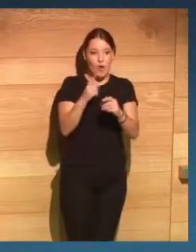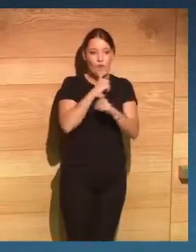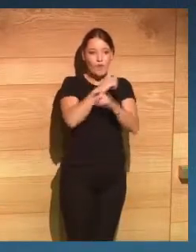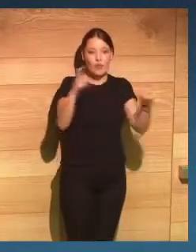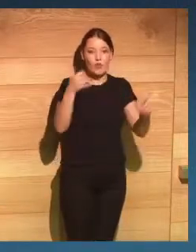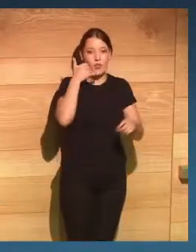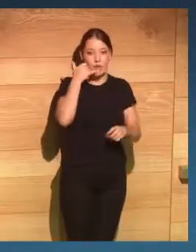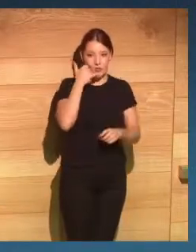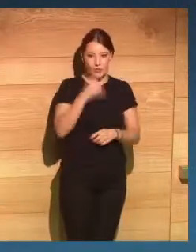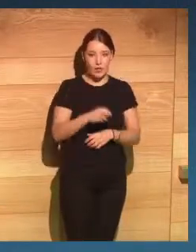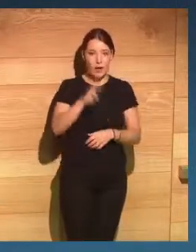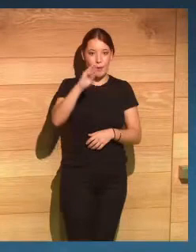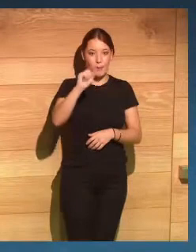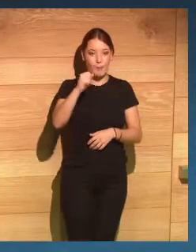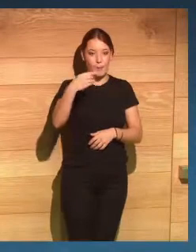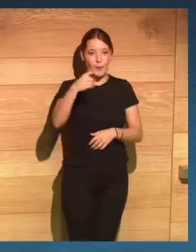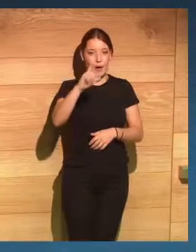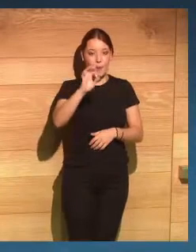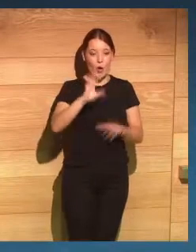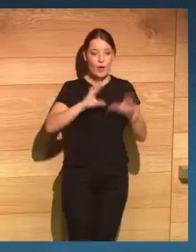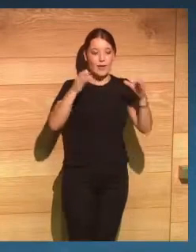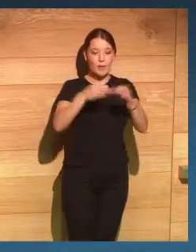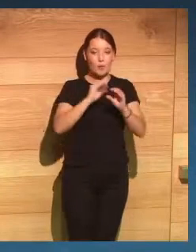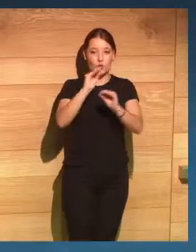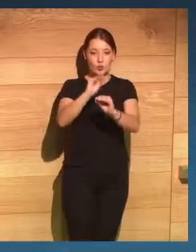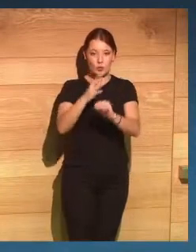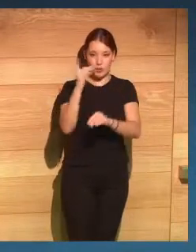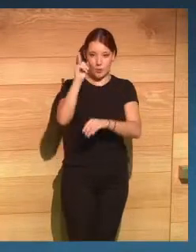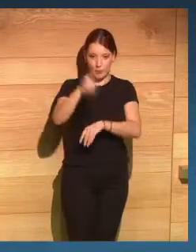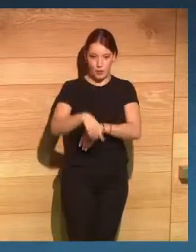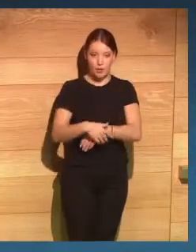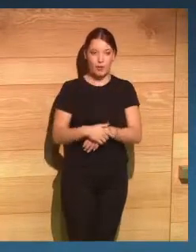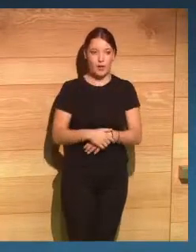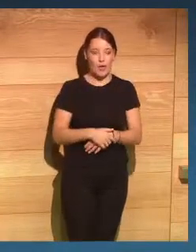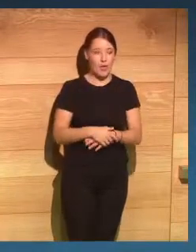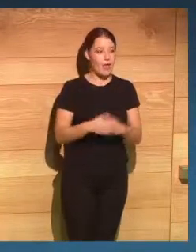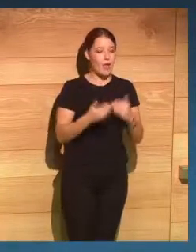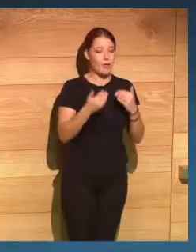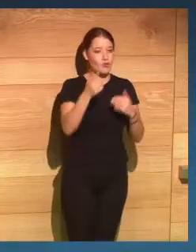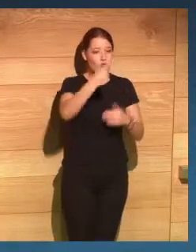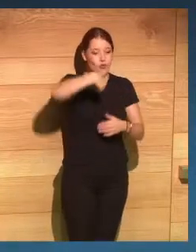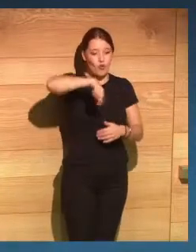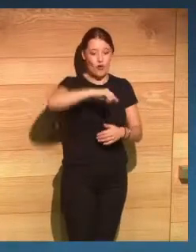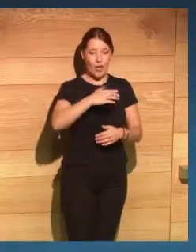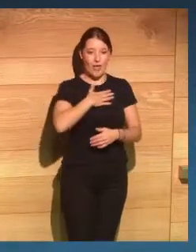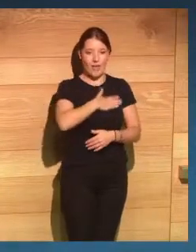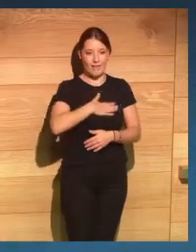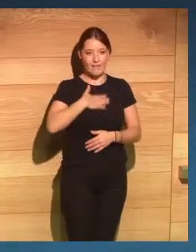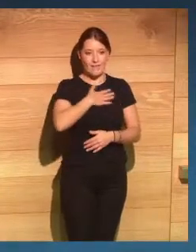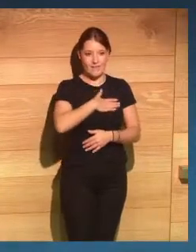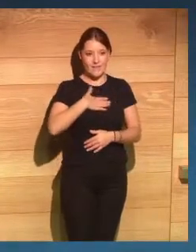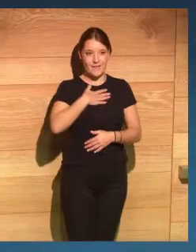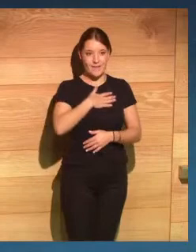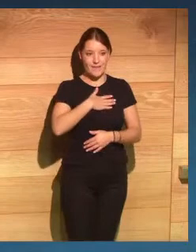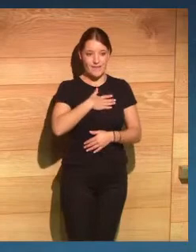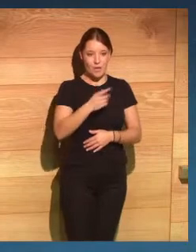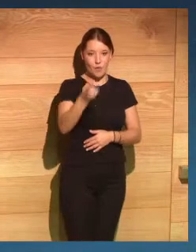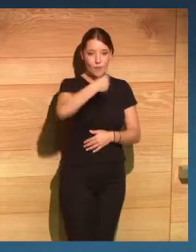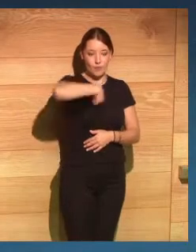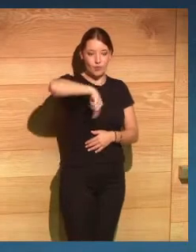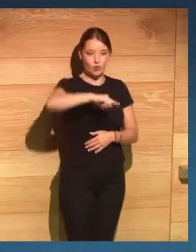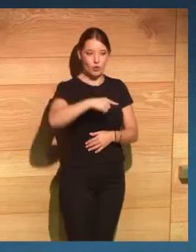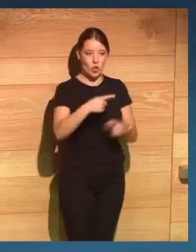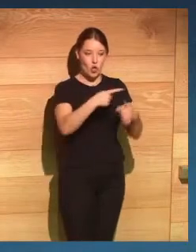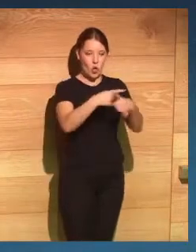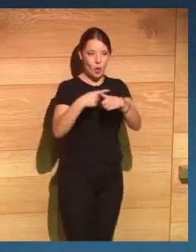a Pablo González y a todo su equipo y por supuesto que encantados de que podáis compartir con nosotros